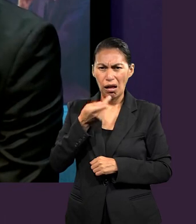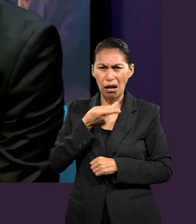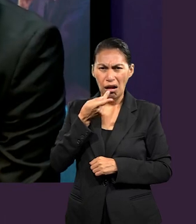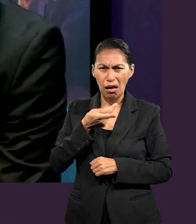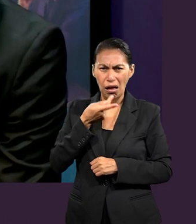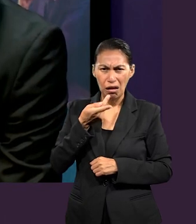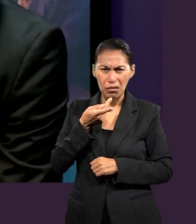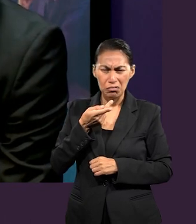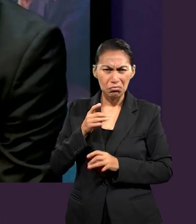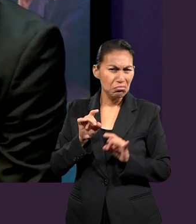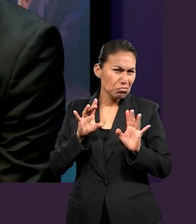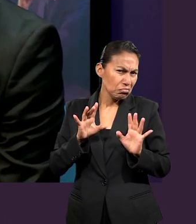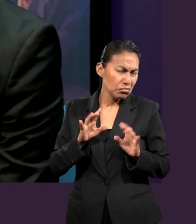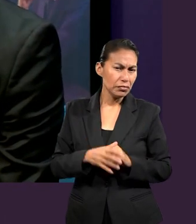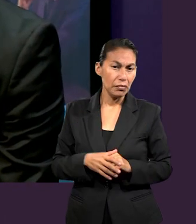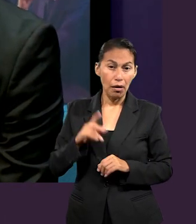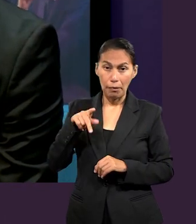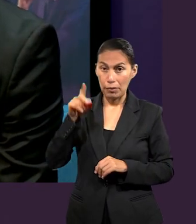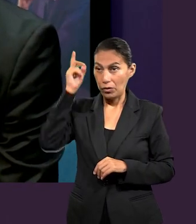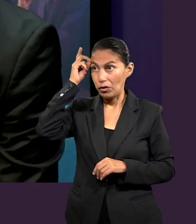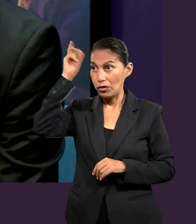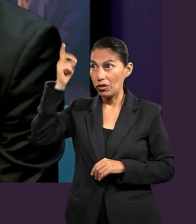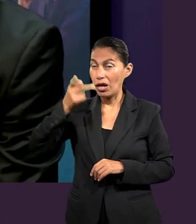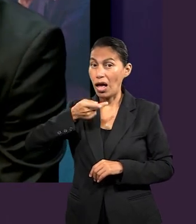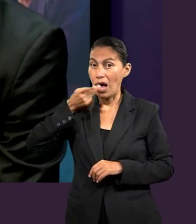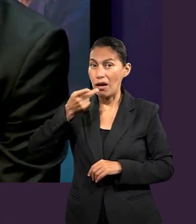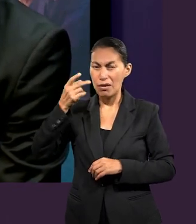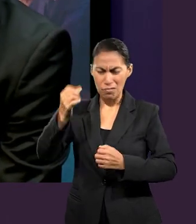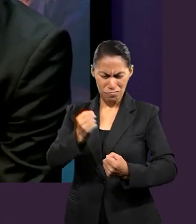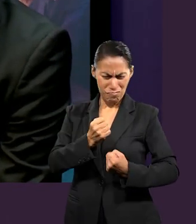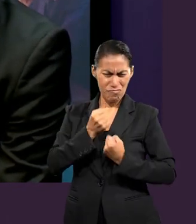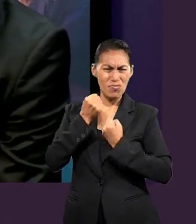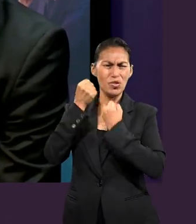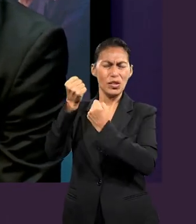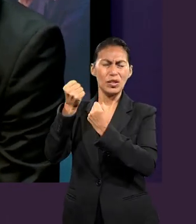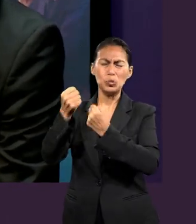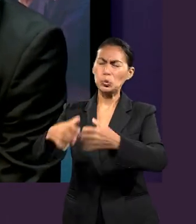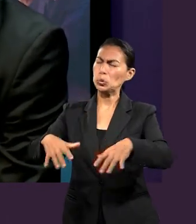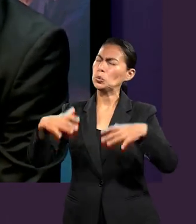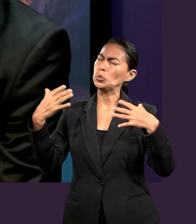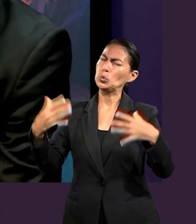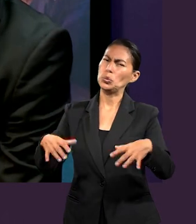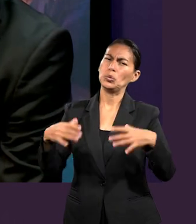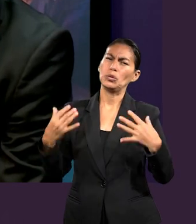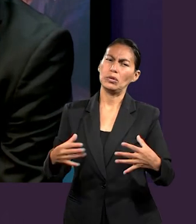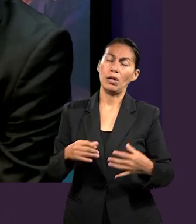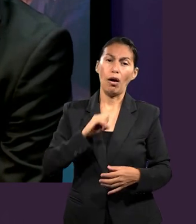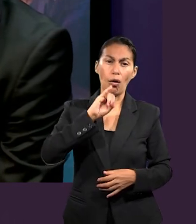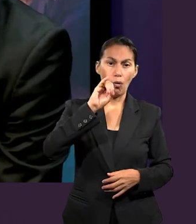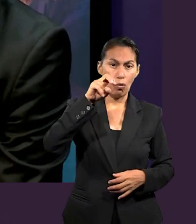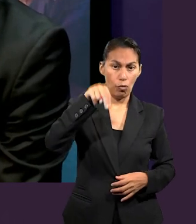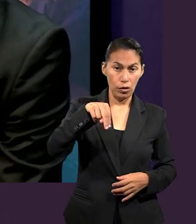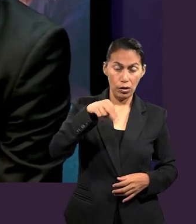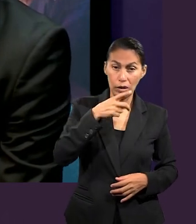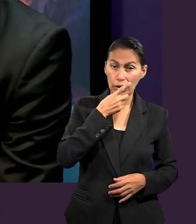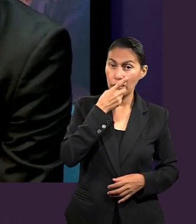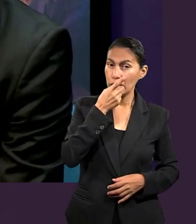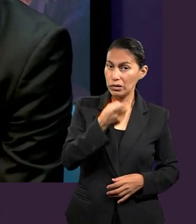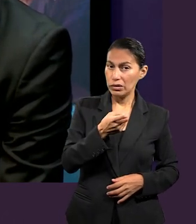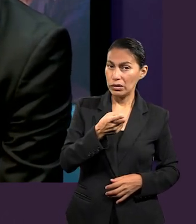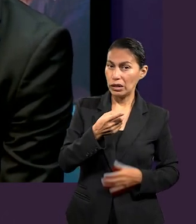habla, lo que surge es poder y es creación. Y el mismo Juan dice que cuando él habló,